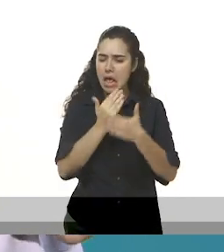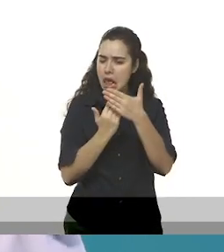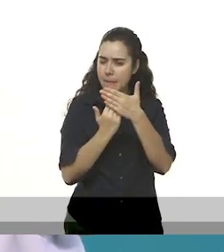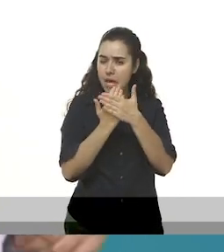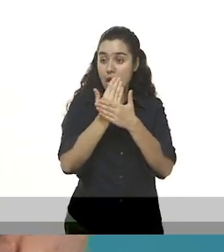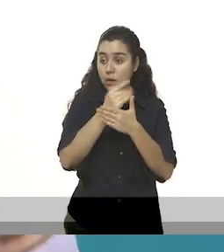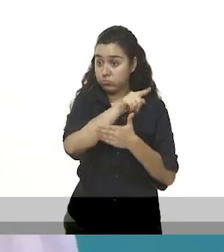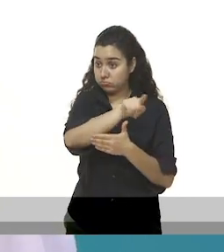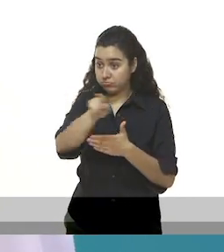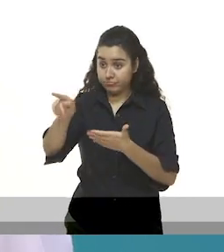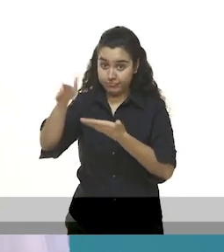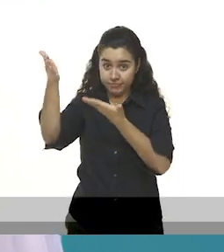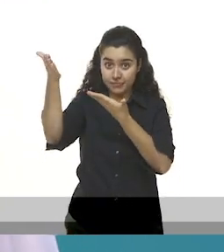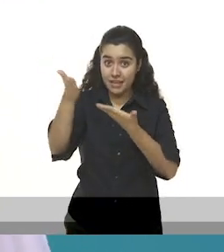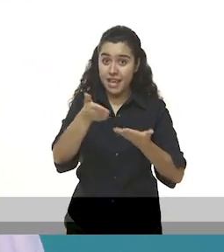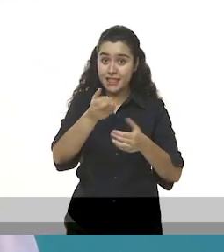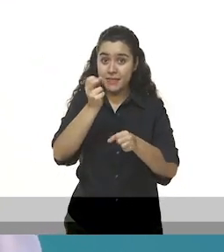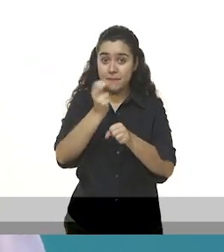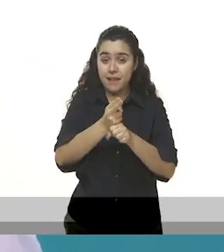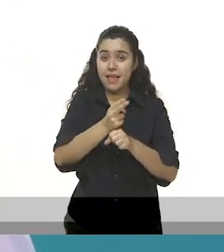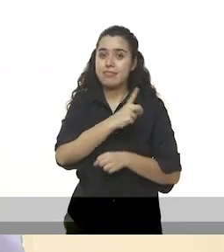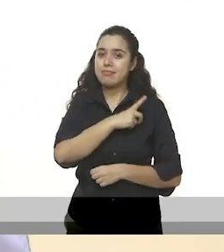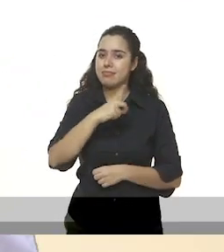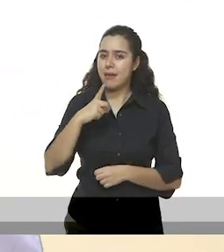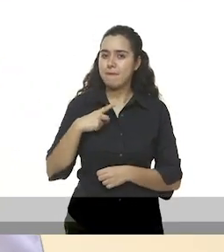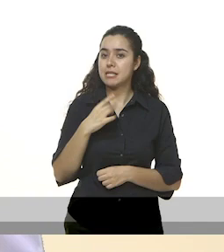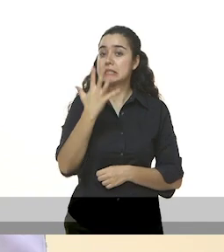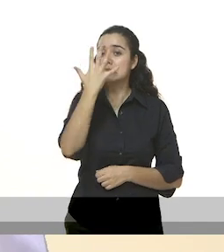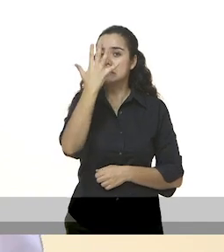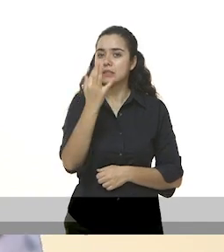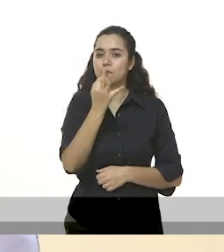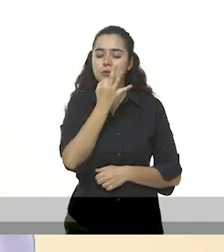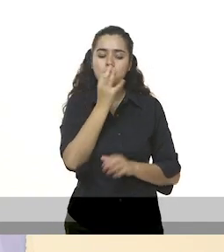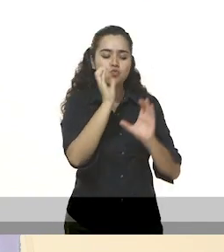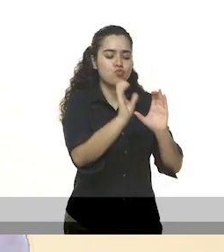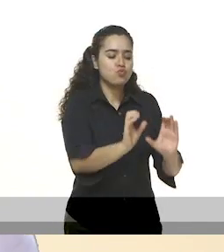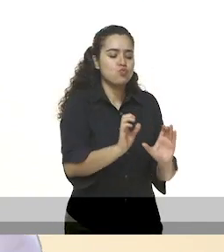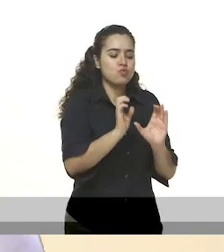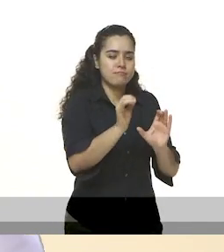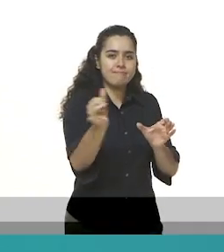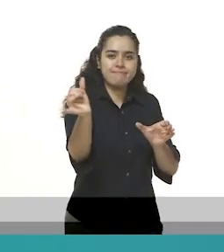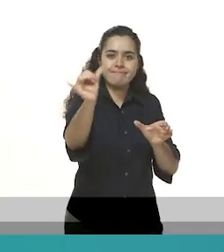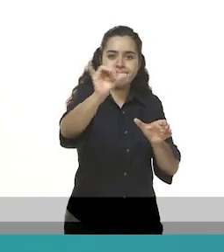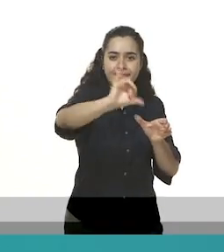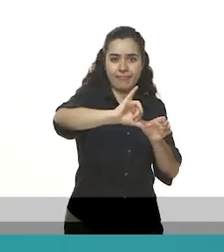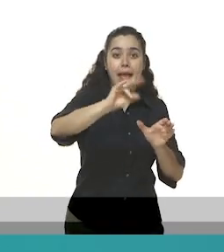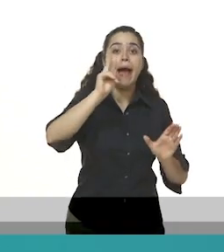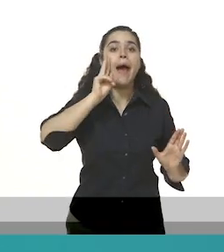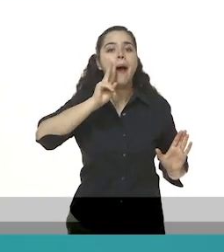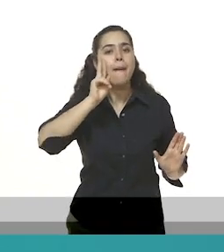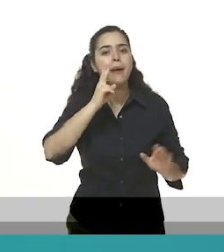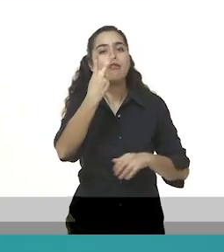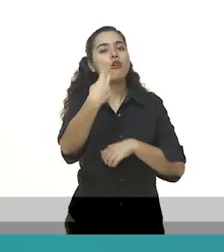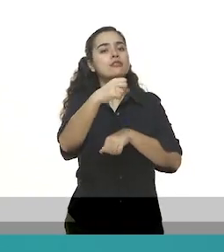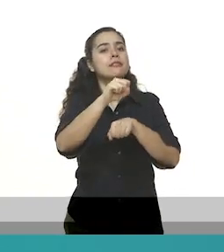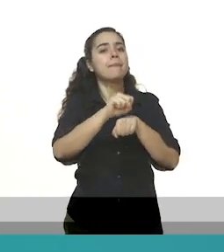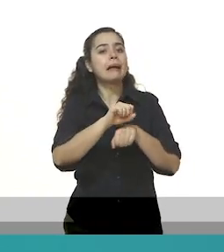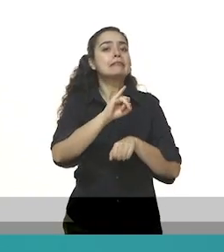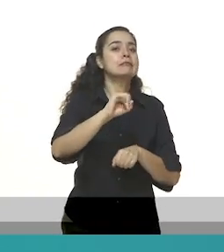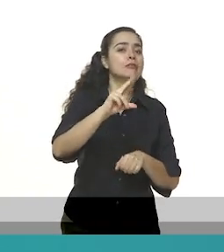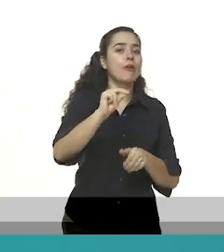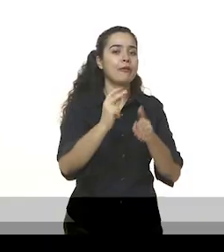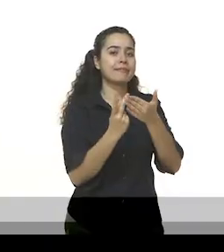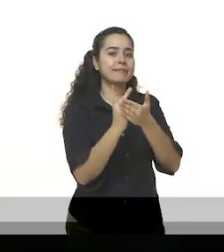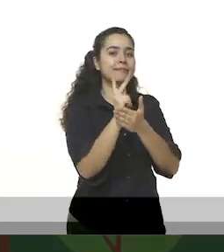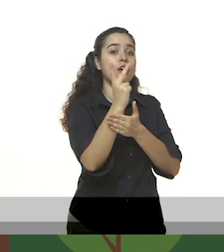revisar su planta y regarla en caso de que sea necesario. En dos semanas veremos qué cuidados han tenido y cómo evoluciona cada una de las